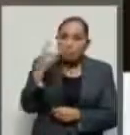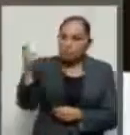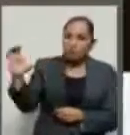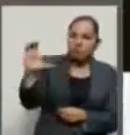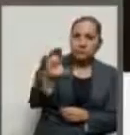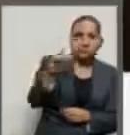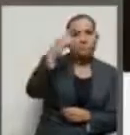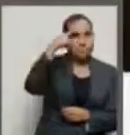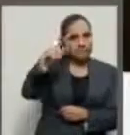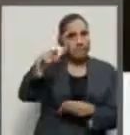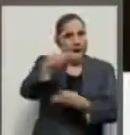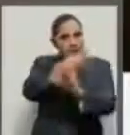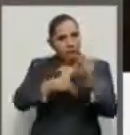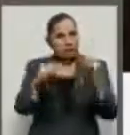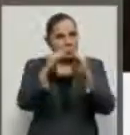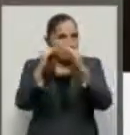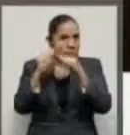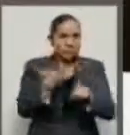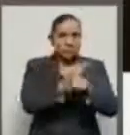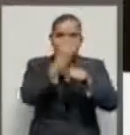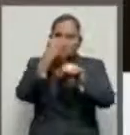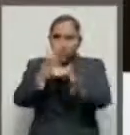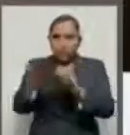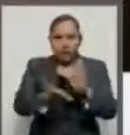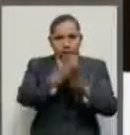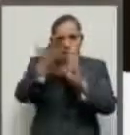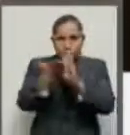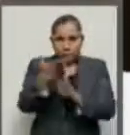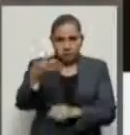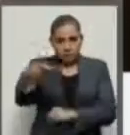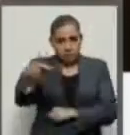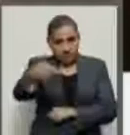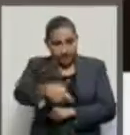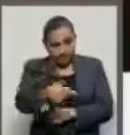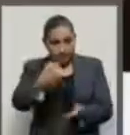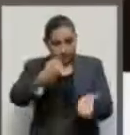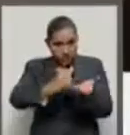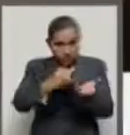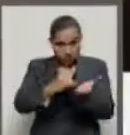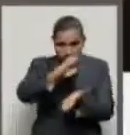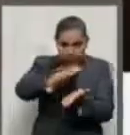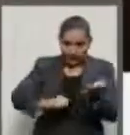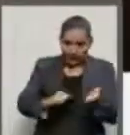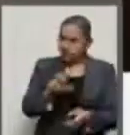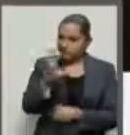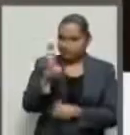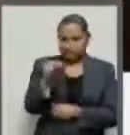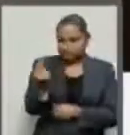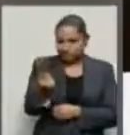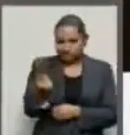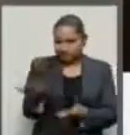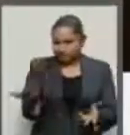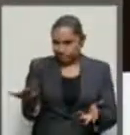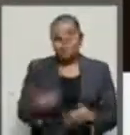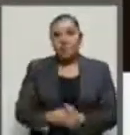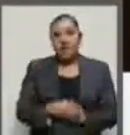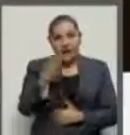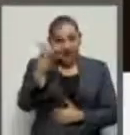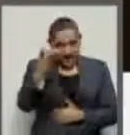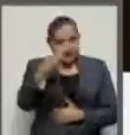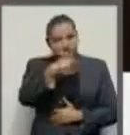reparación de su casa habitación. Ello refrenda el compromiso del presidente